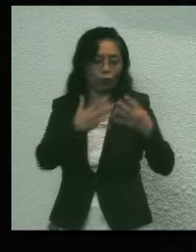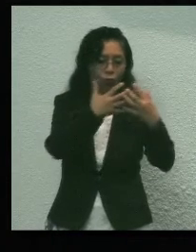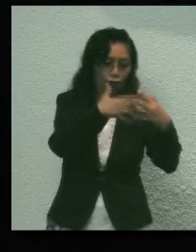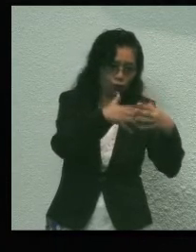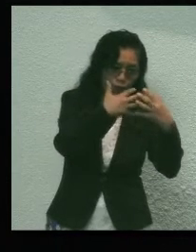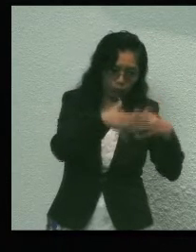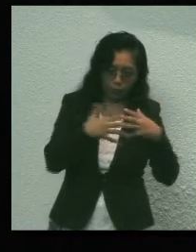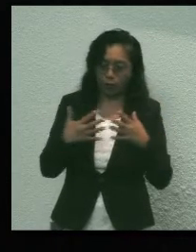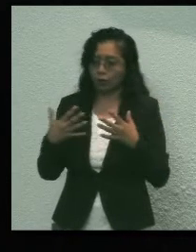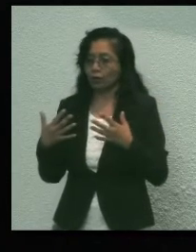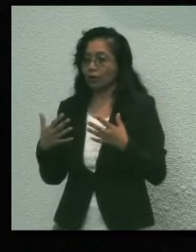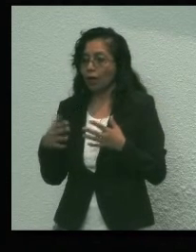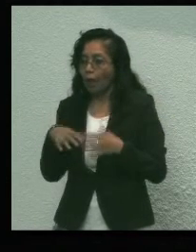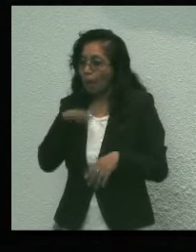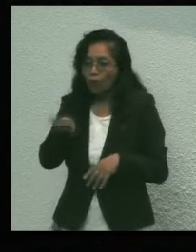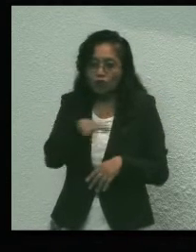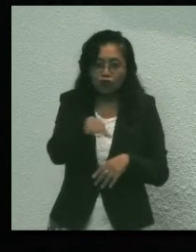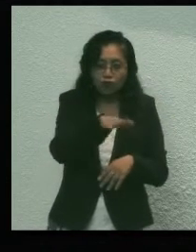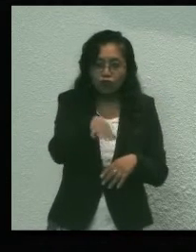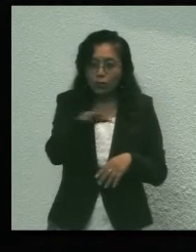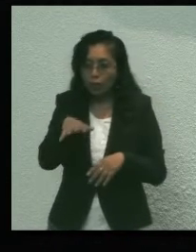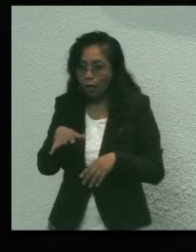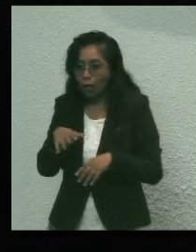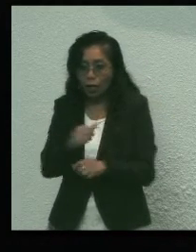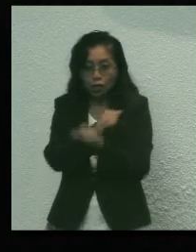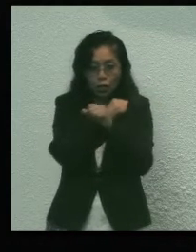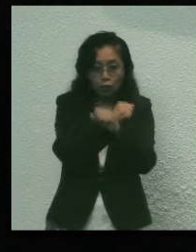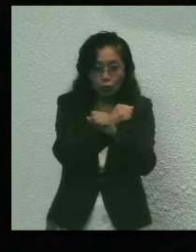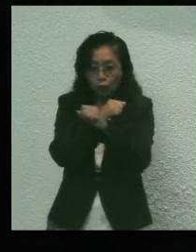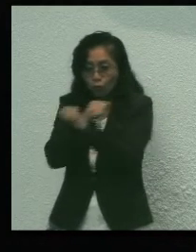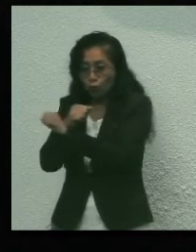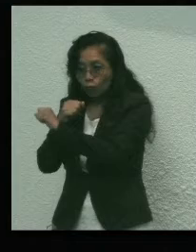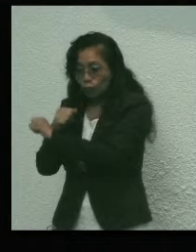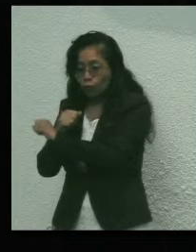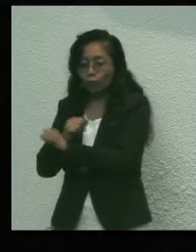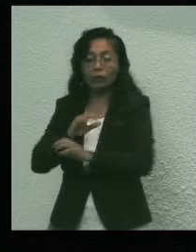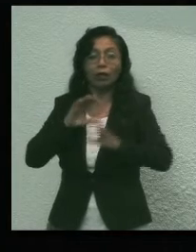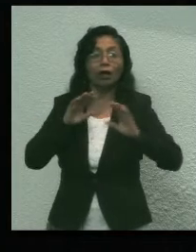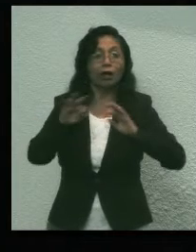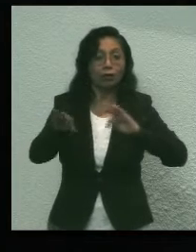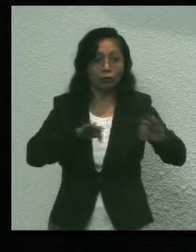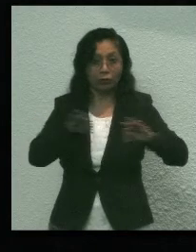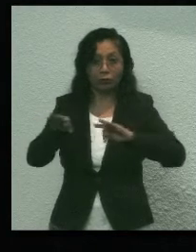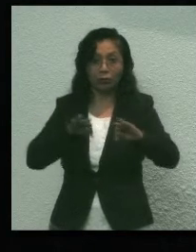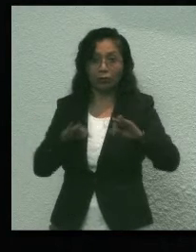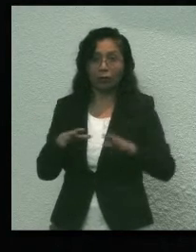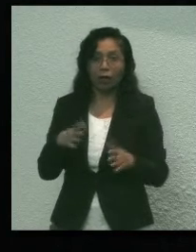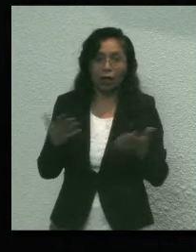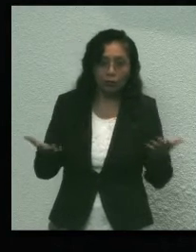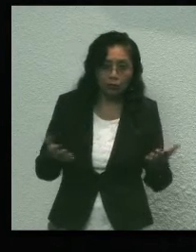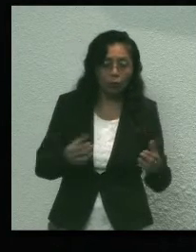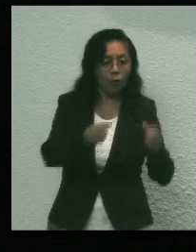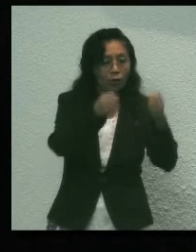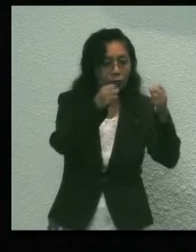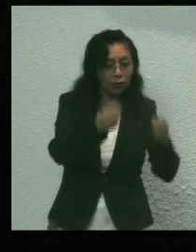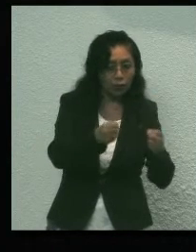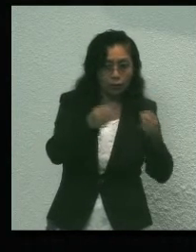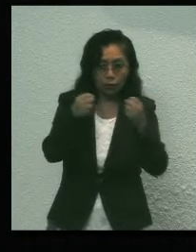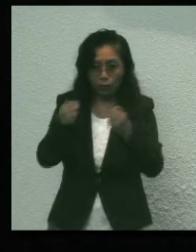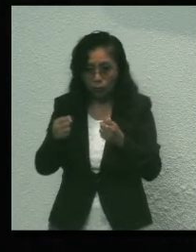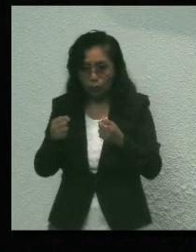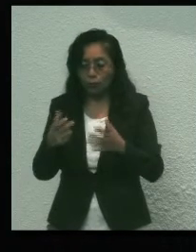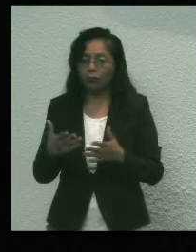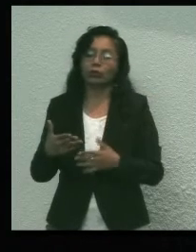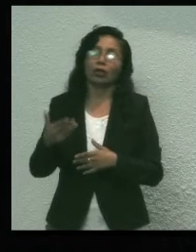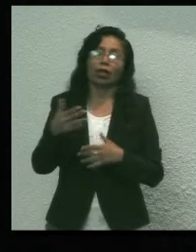académicos, buscar un mecanismo que proteja a nuestros trabajadores, así como hay seguros que protegen la infraestructura